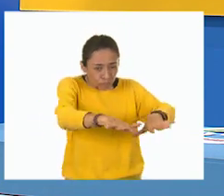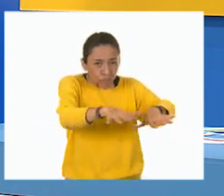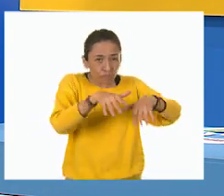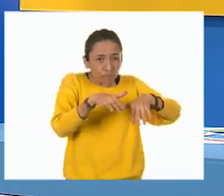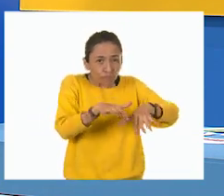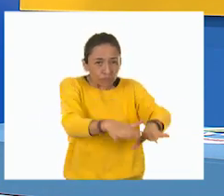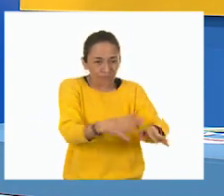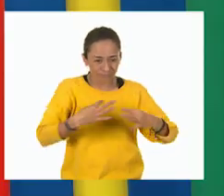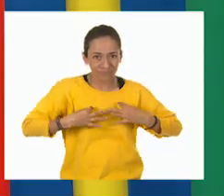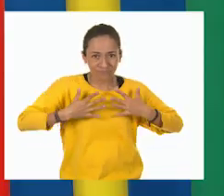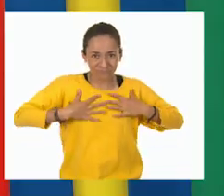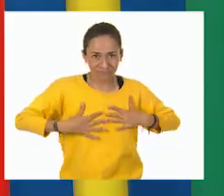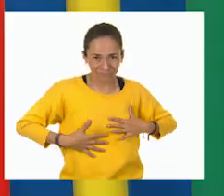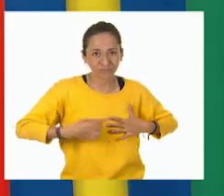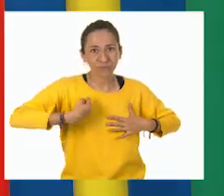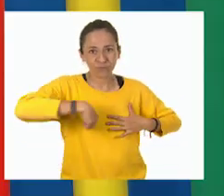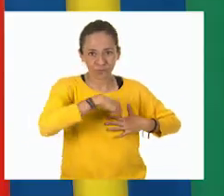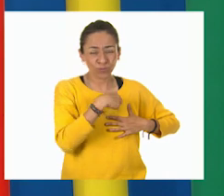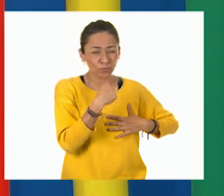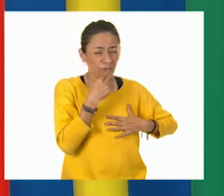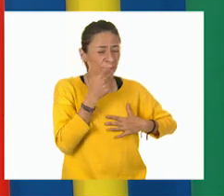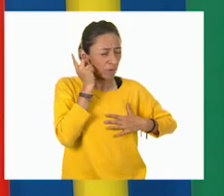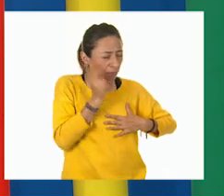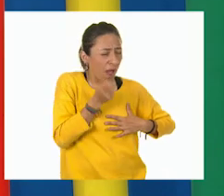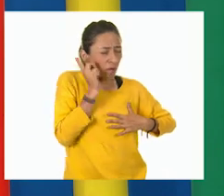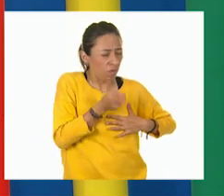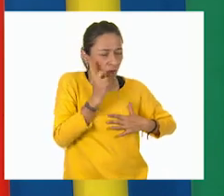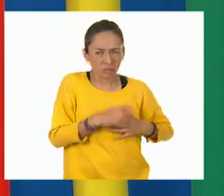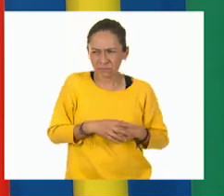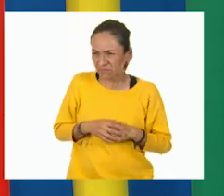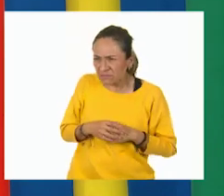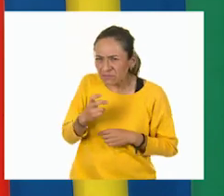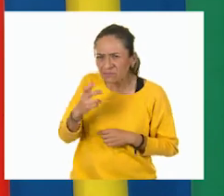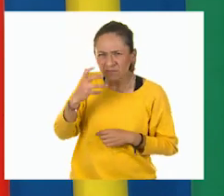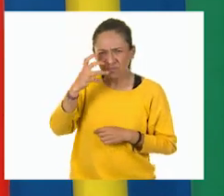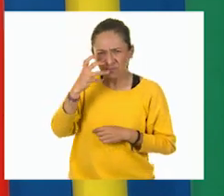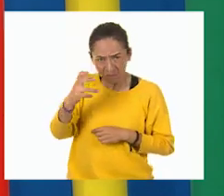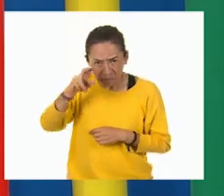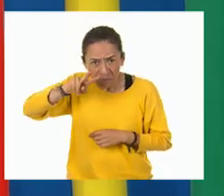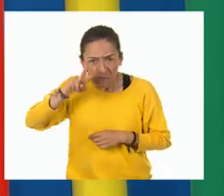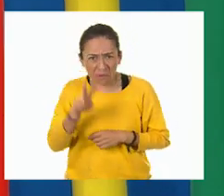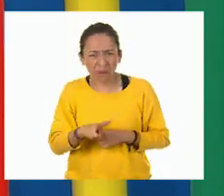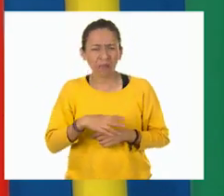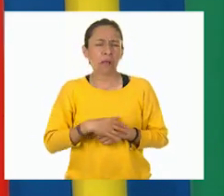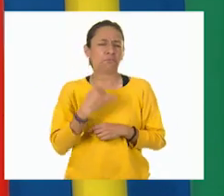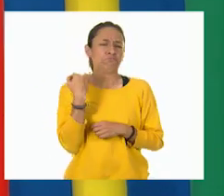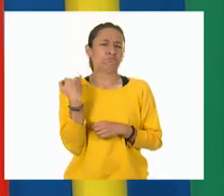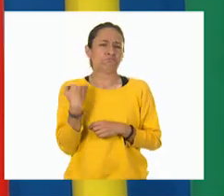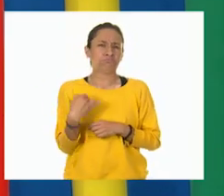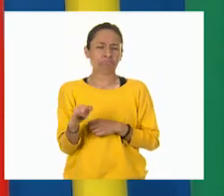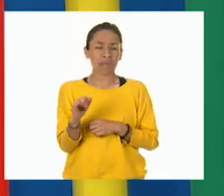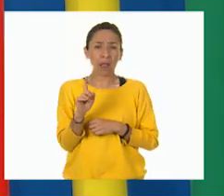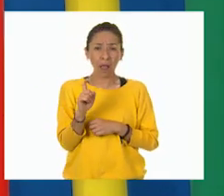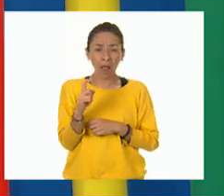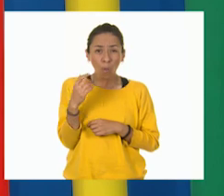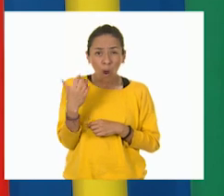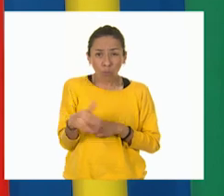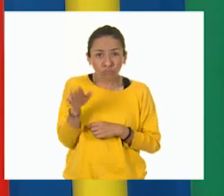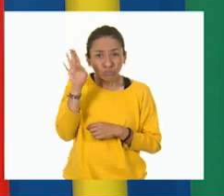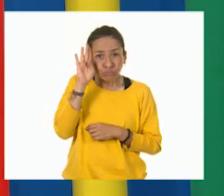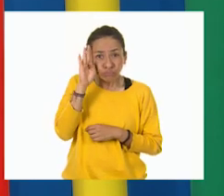diariamente. ¿En serio? Ay, no creo que se utilice tanta, maestro. ¿O sí?